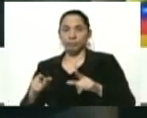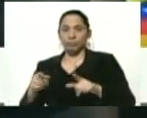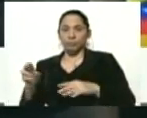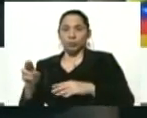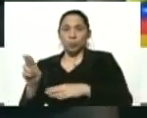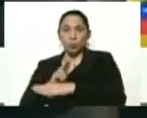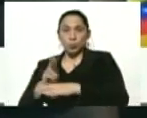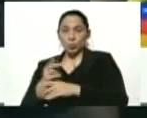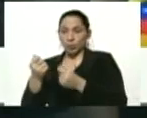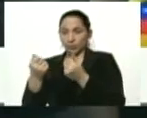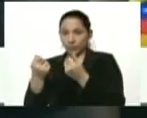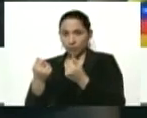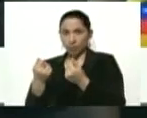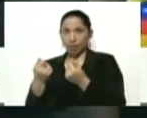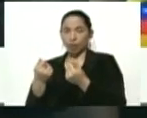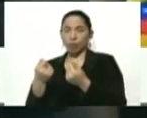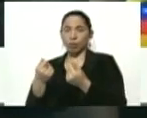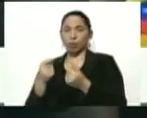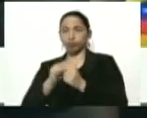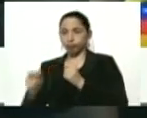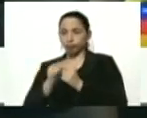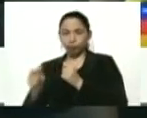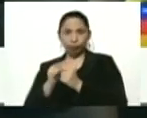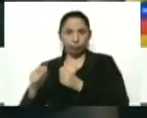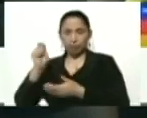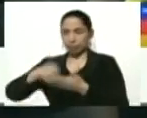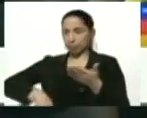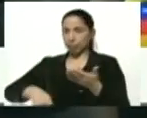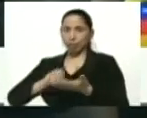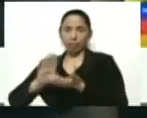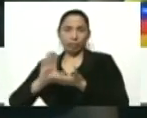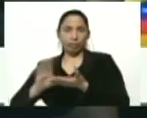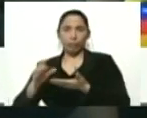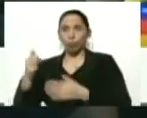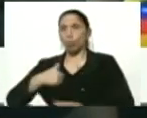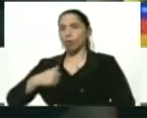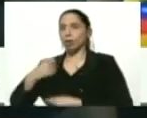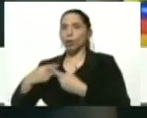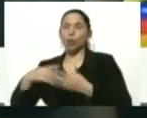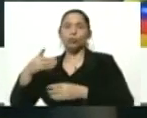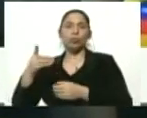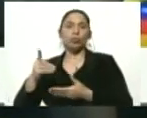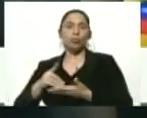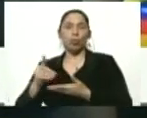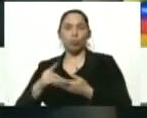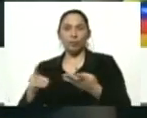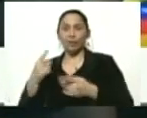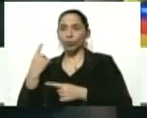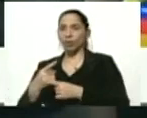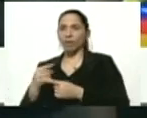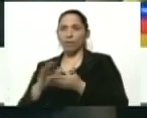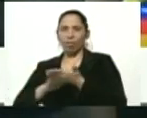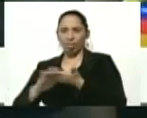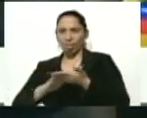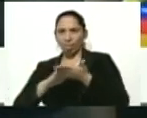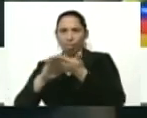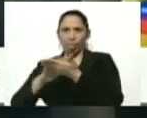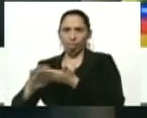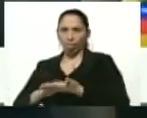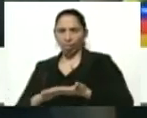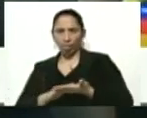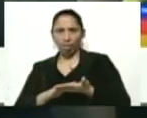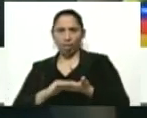billetes tarjetas de débito tarjetas de crédito cualquier otro documento de los clientes deben utilizar soluciones o geles de alcohol al 70